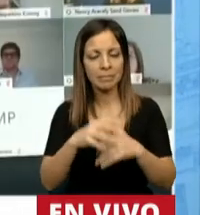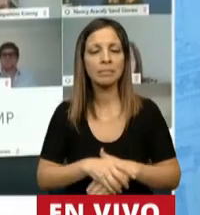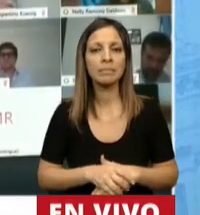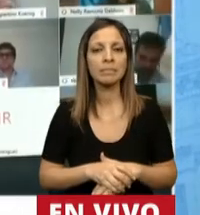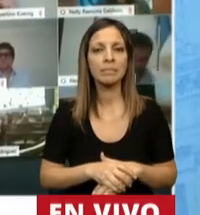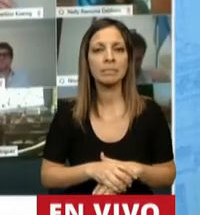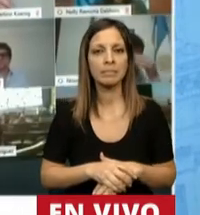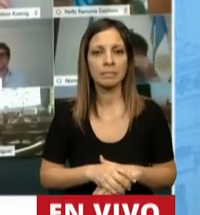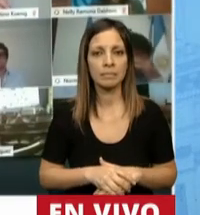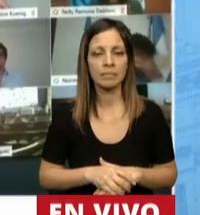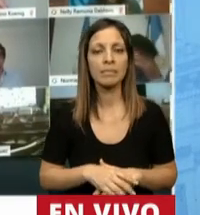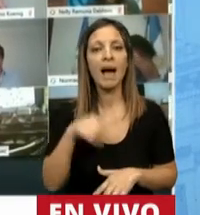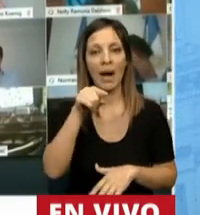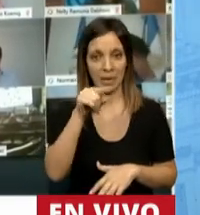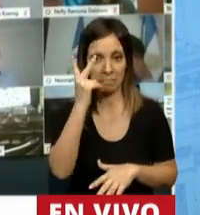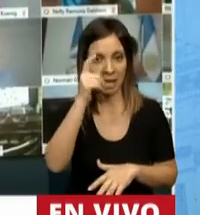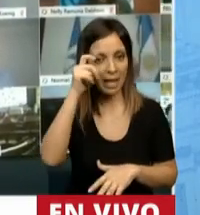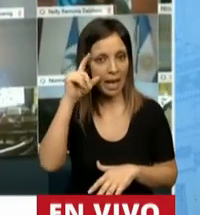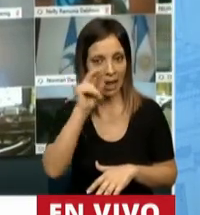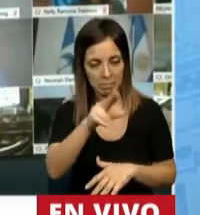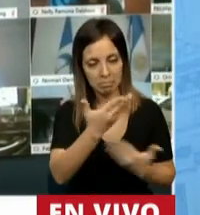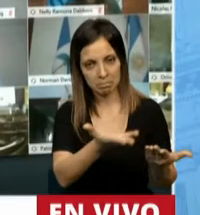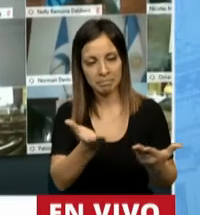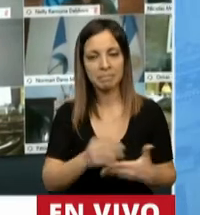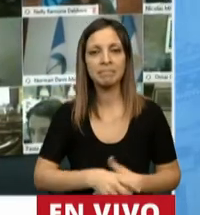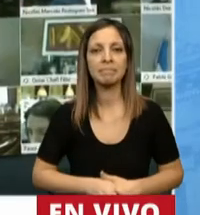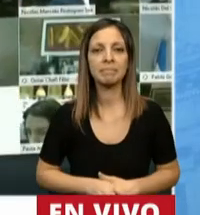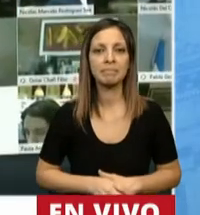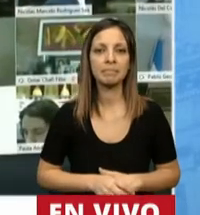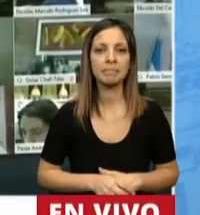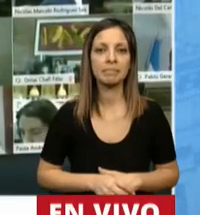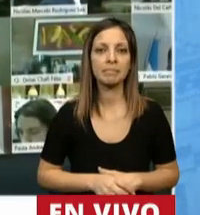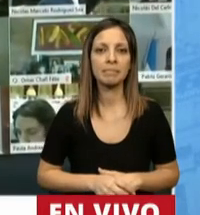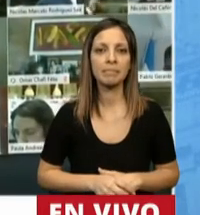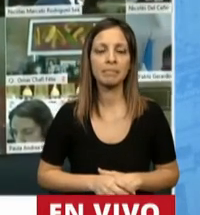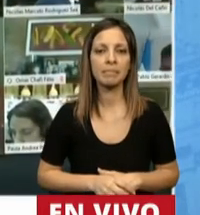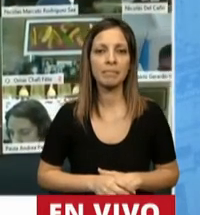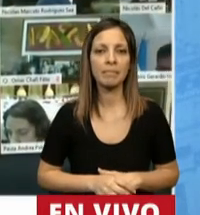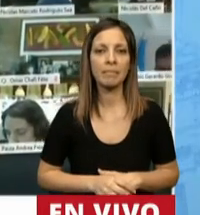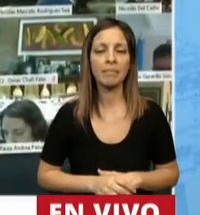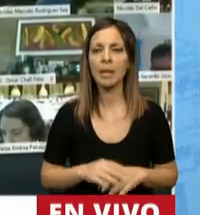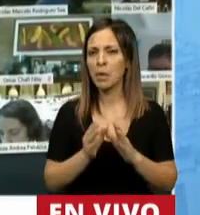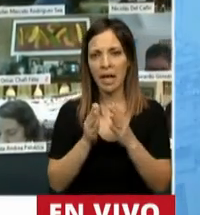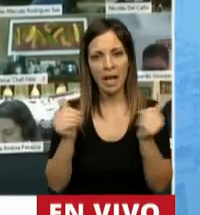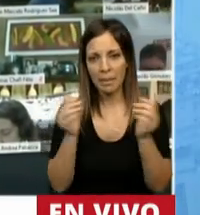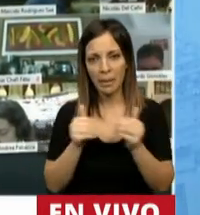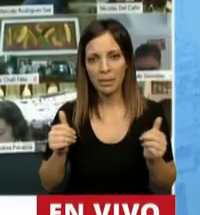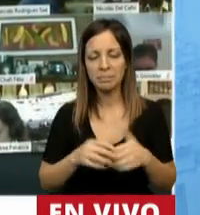Rosenberger, Diputado Heller, lo escuchamos. Bien, rápidamente.